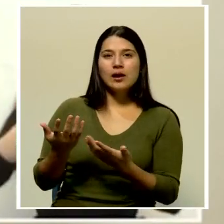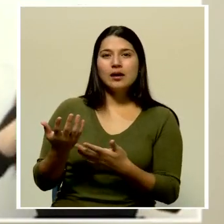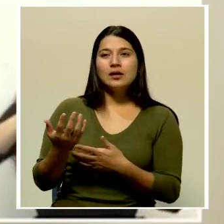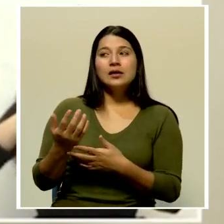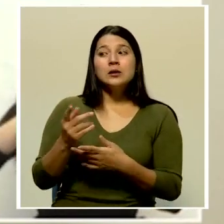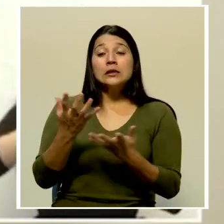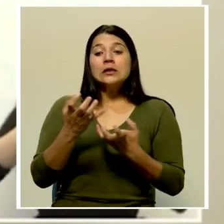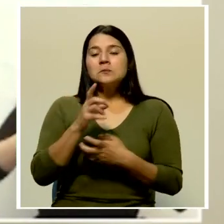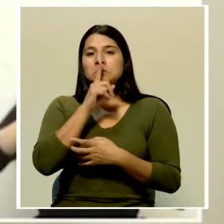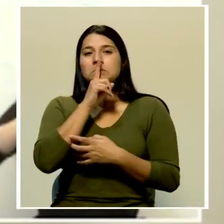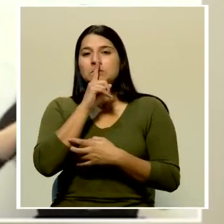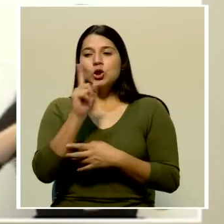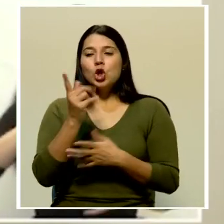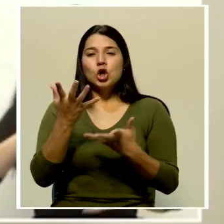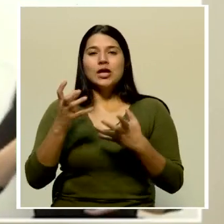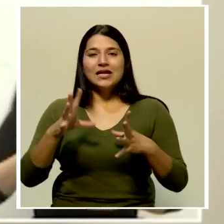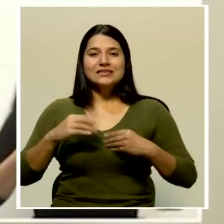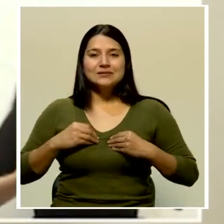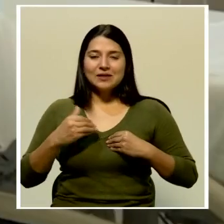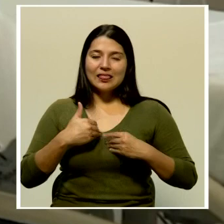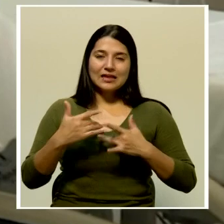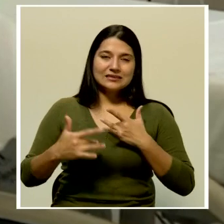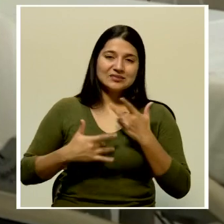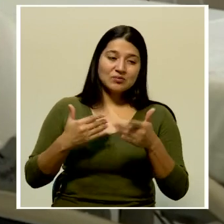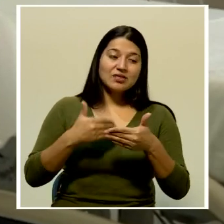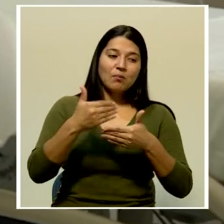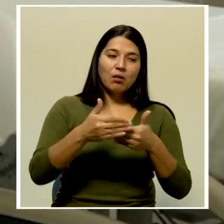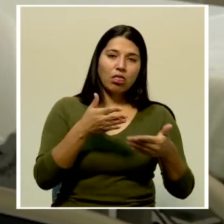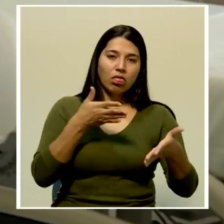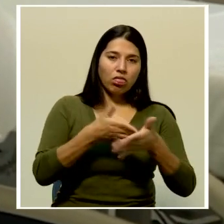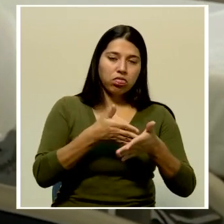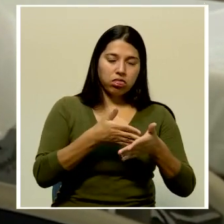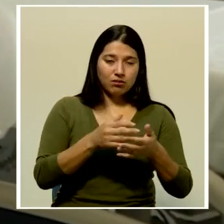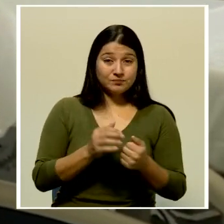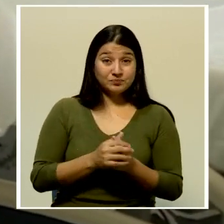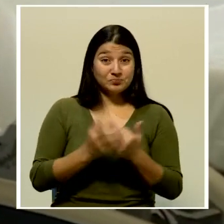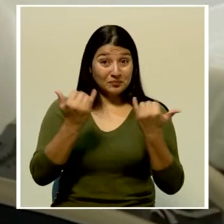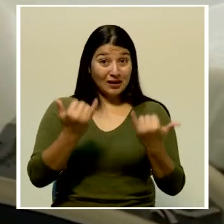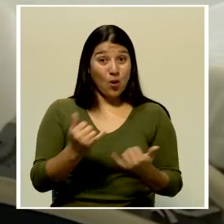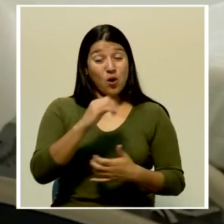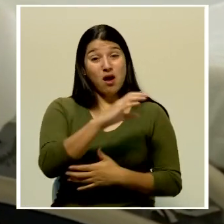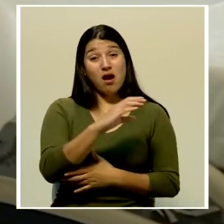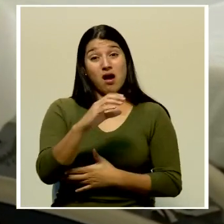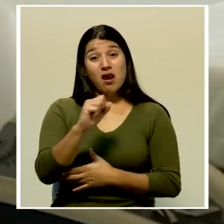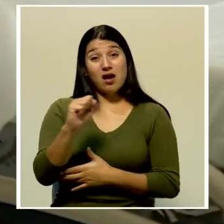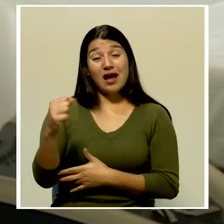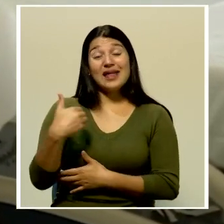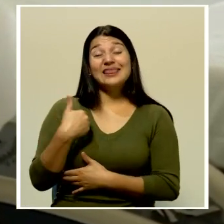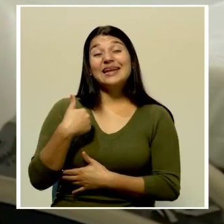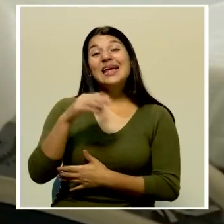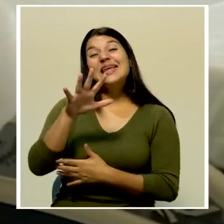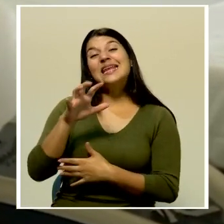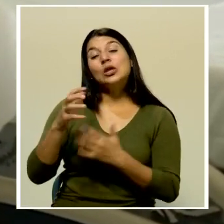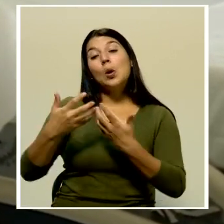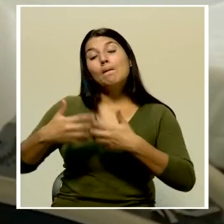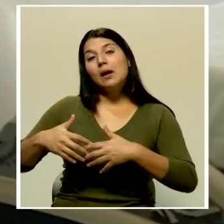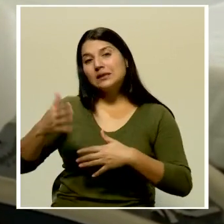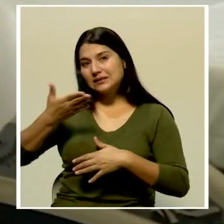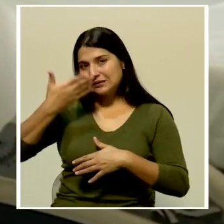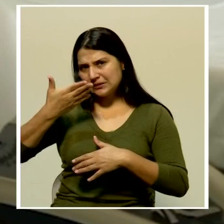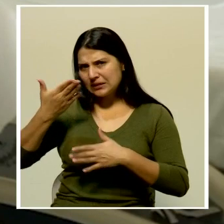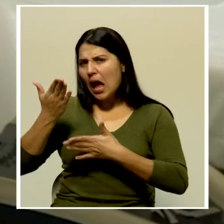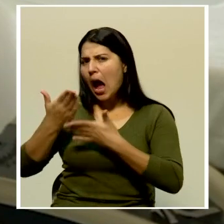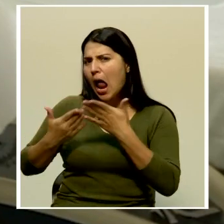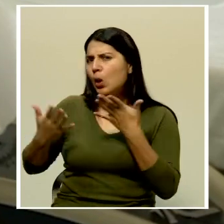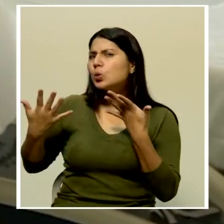tiene síntomas y más bien puede ser el daño. Actualmente la caja cuenta con 500 ventiladores. Algunos ya están siendo